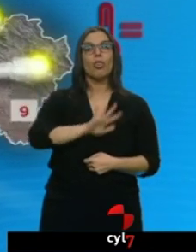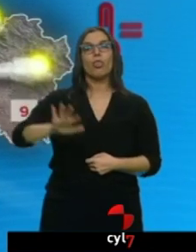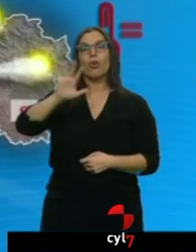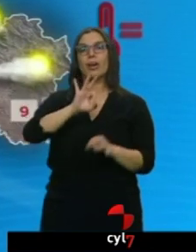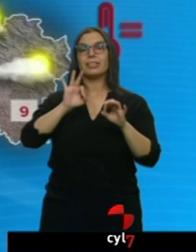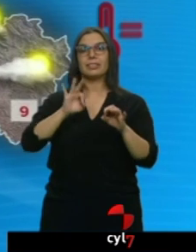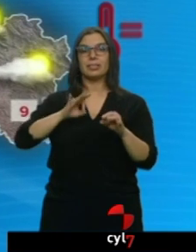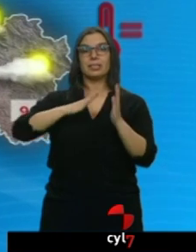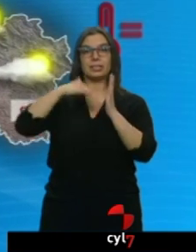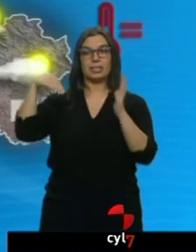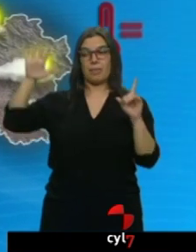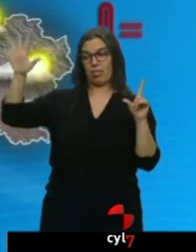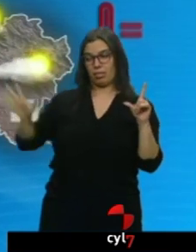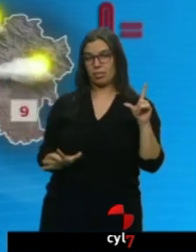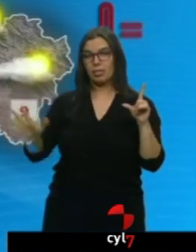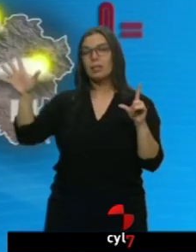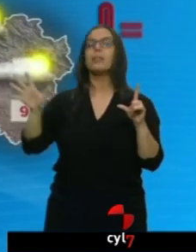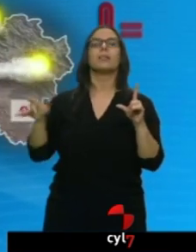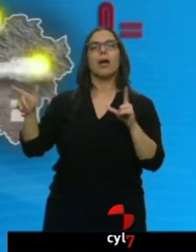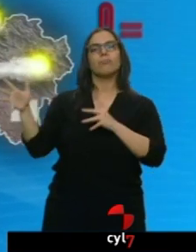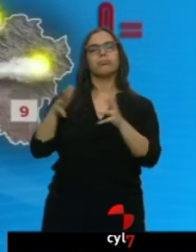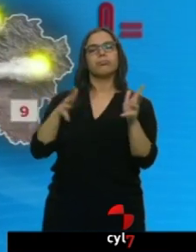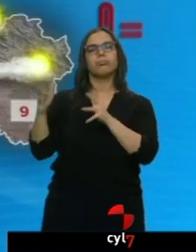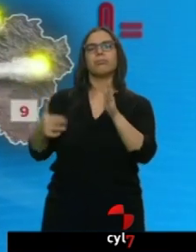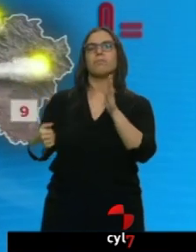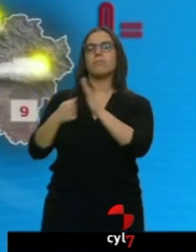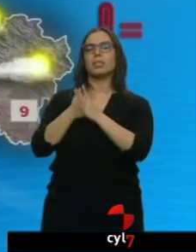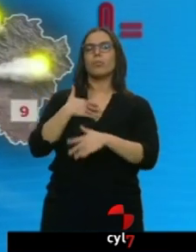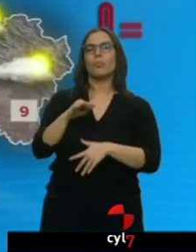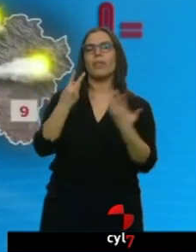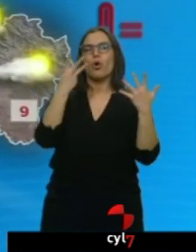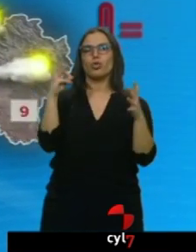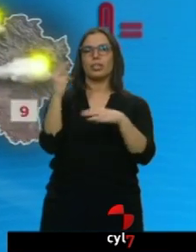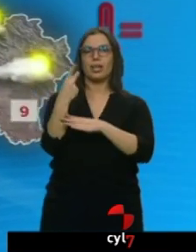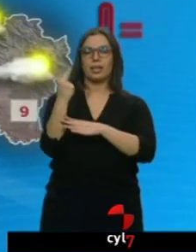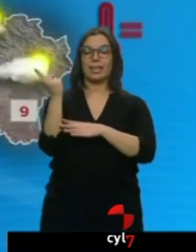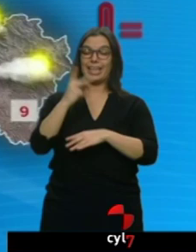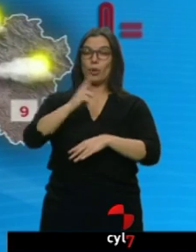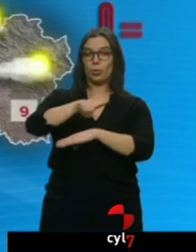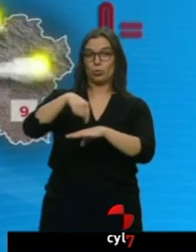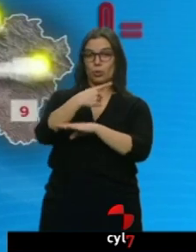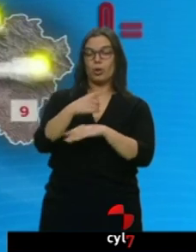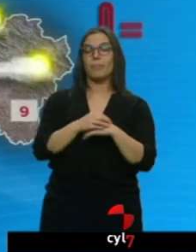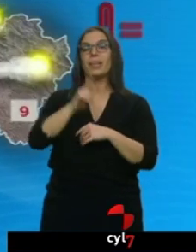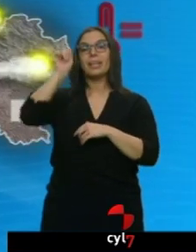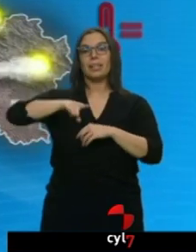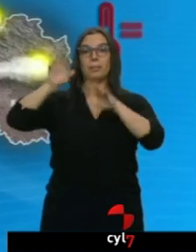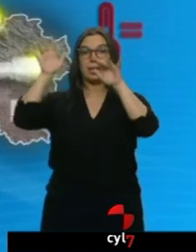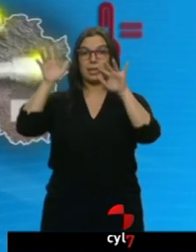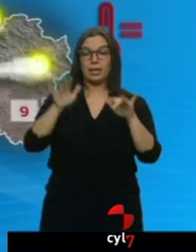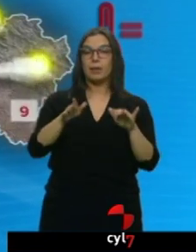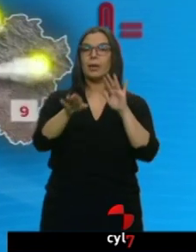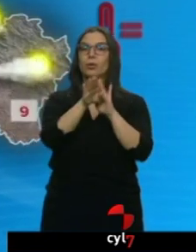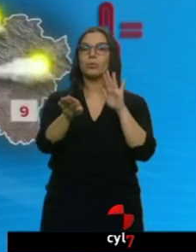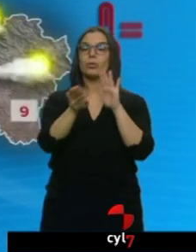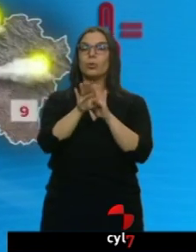Allí esas rachas máximas de viento podrían llegar a alcanzar los 80 kilómetros por hora. La nieve también podría seguir cayendo en muchas